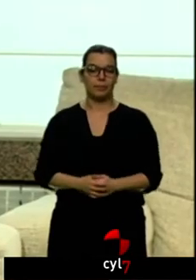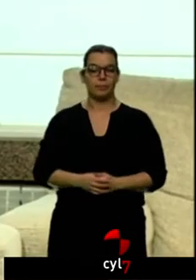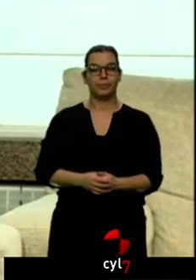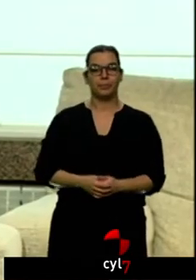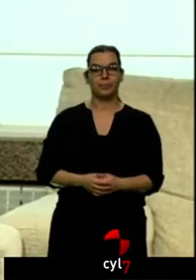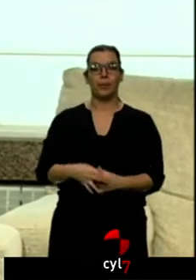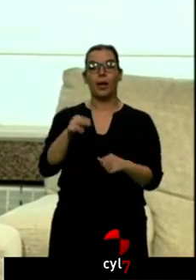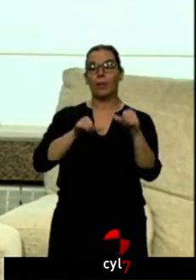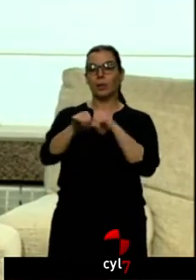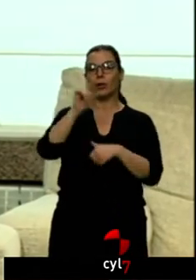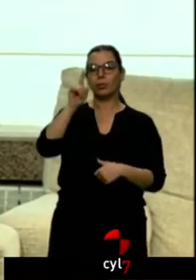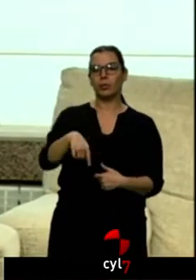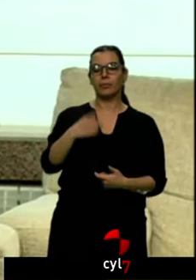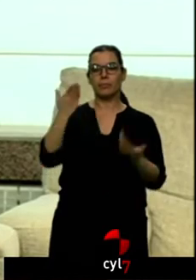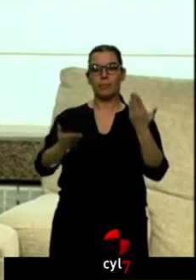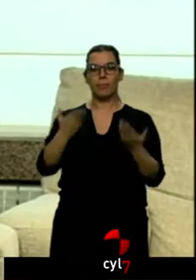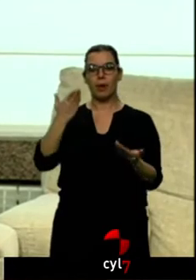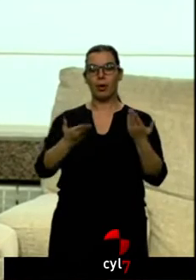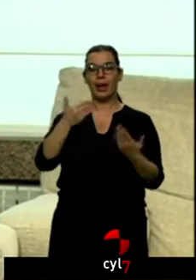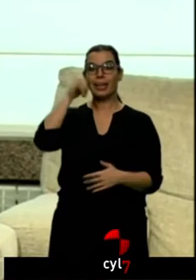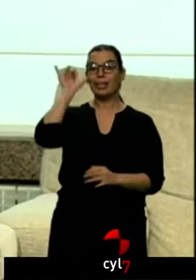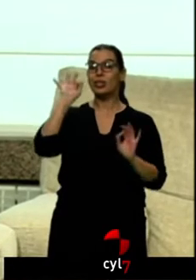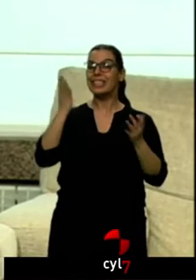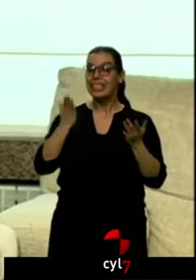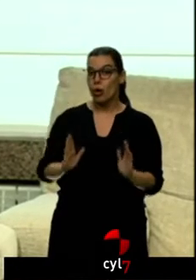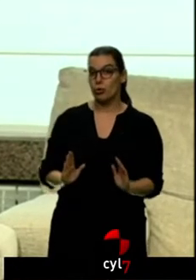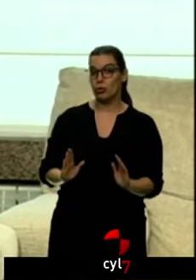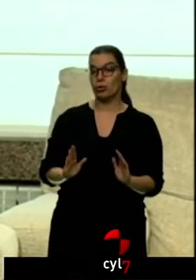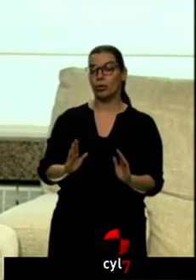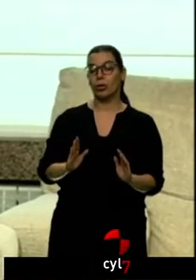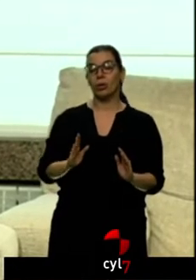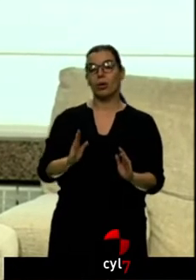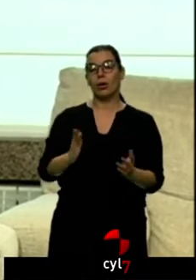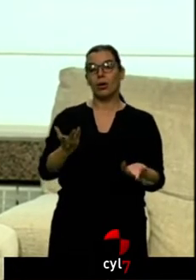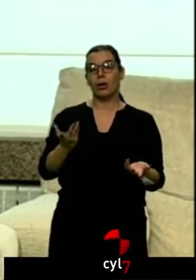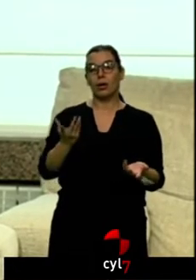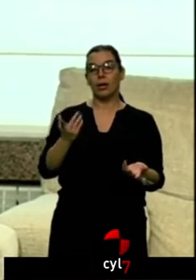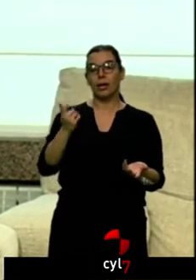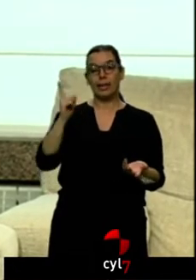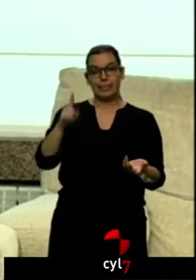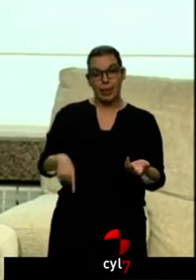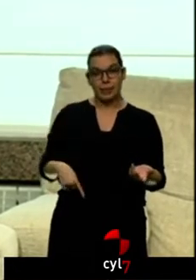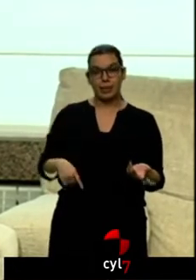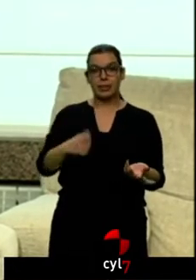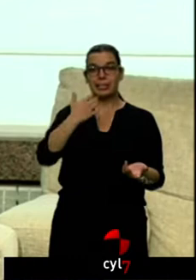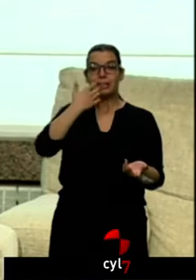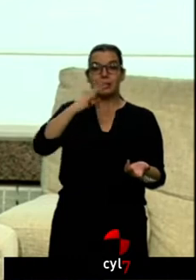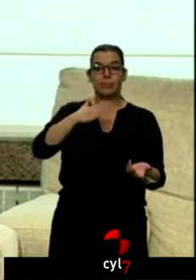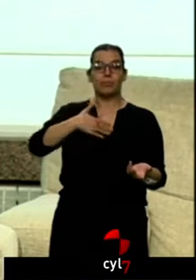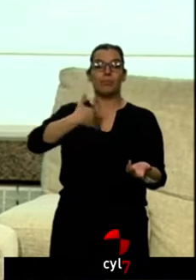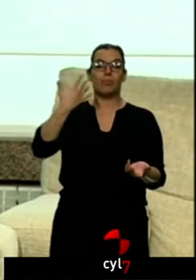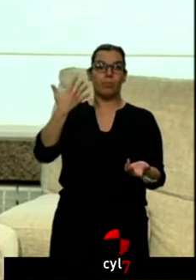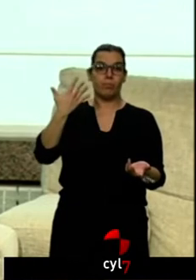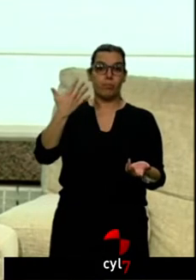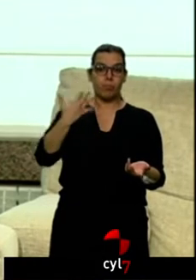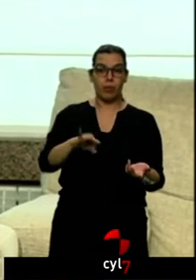valorar el riesgo que tienen los hijos y la capacidad que puede tener